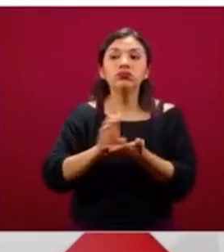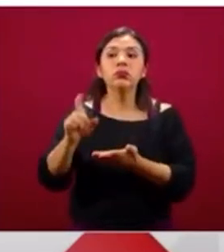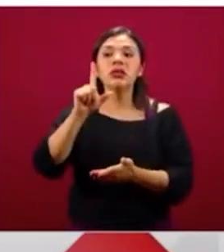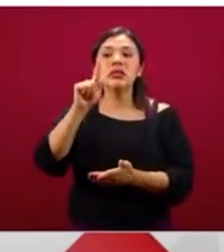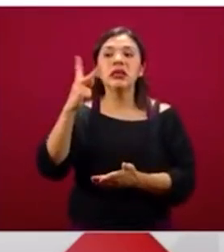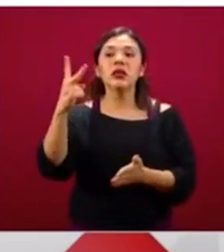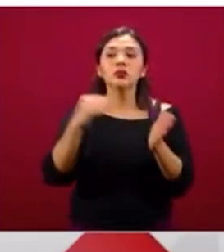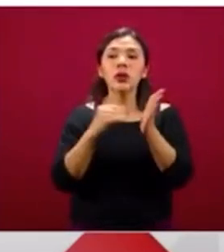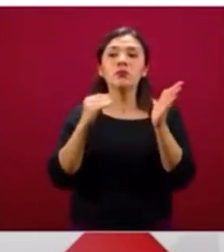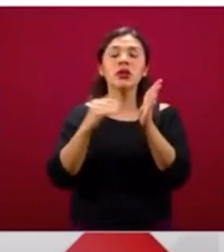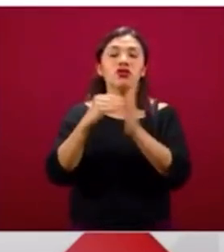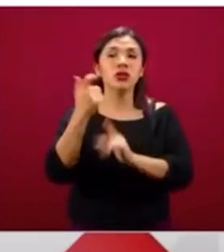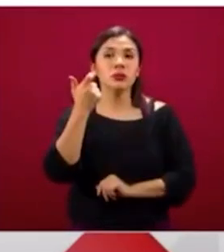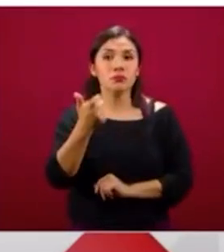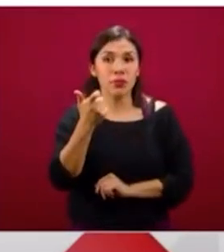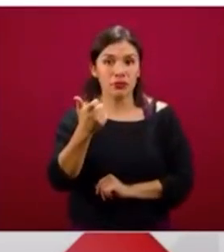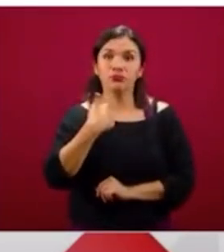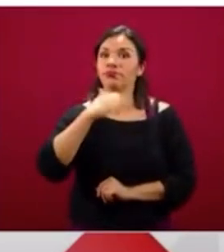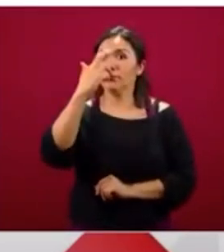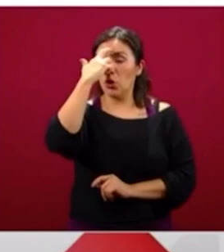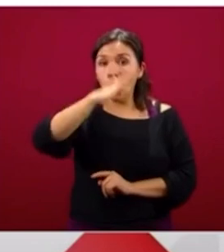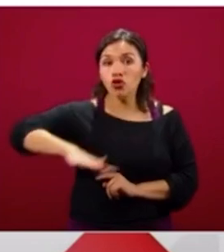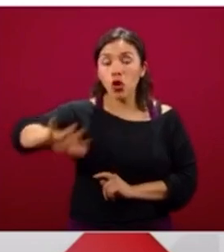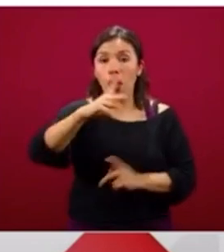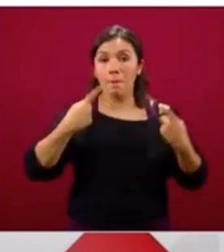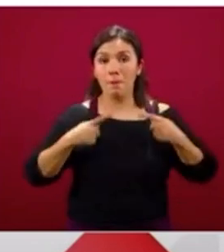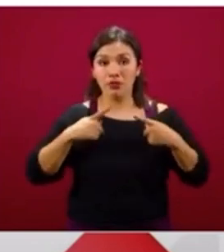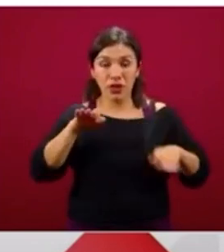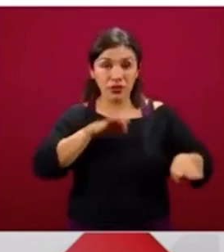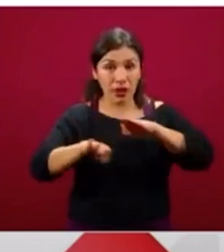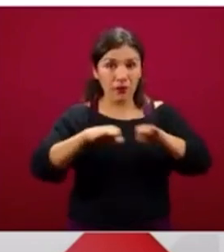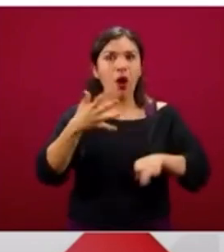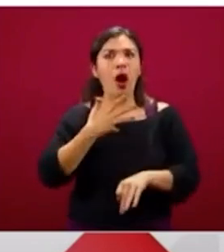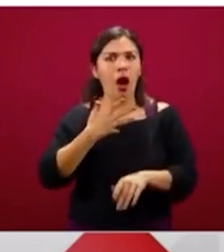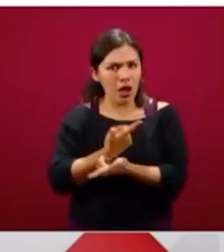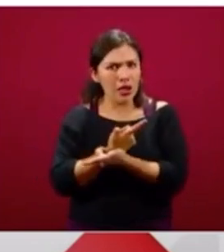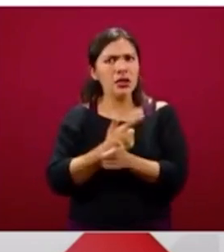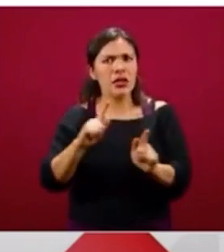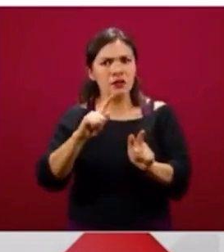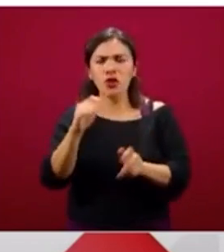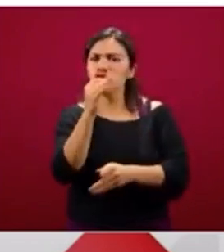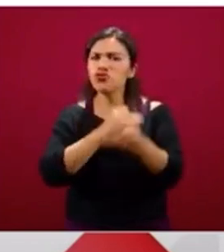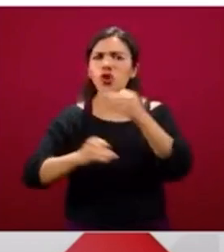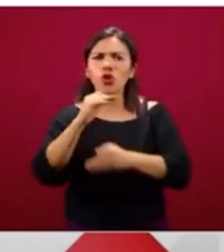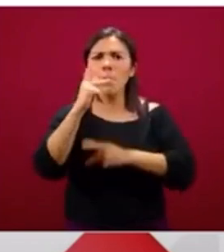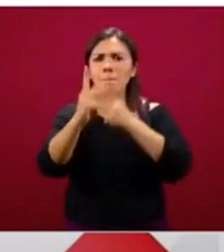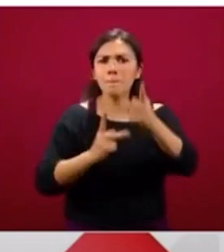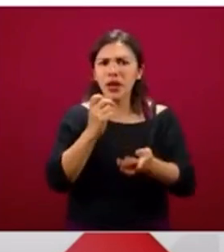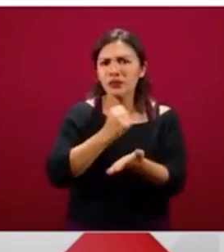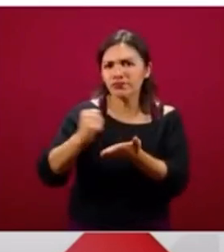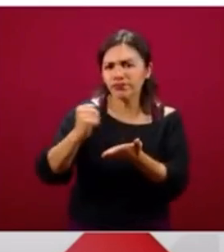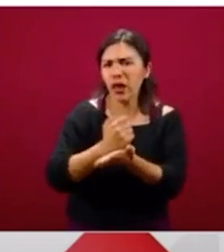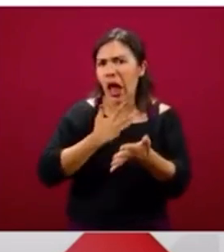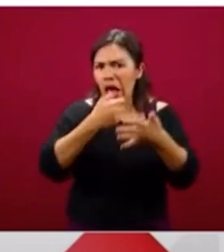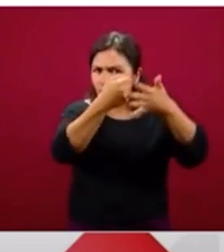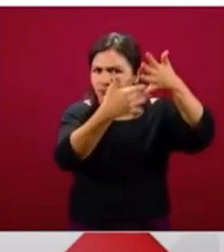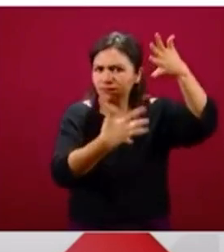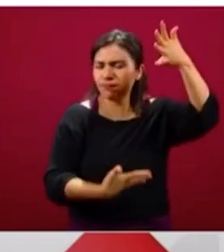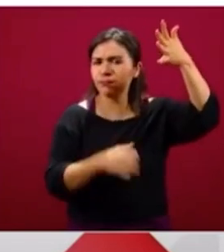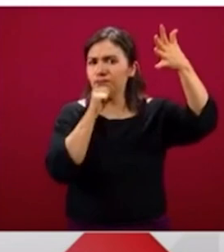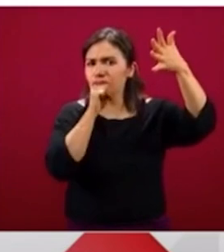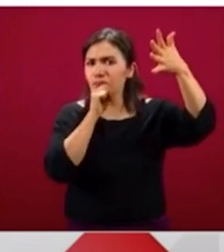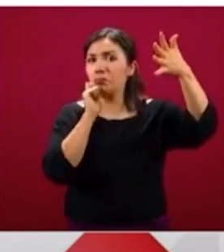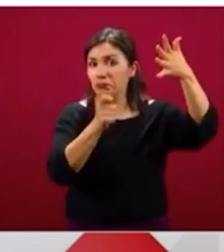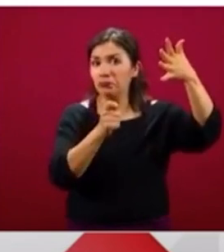importante recordarles a todos los trabajadores que están disponibles todos los créditos, toda la gama de créditos que hay